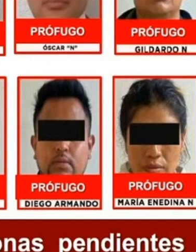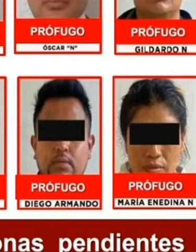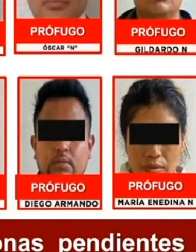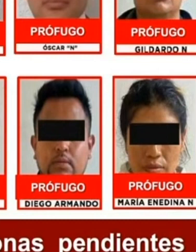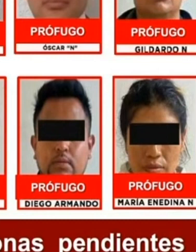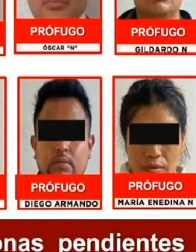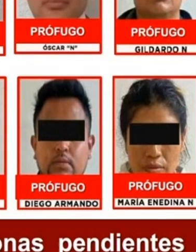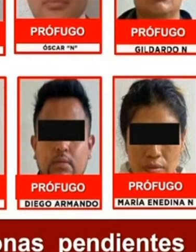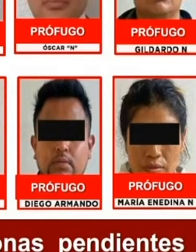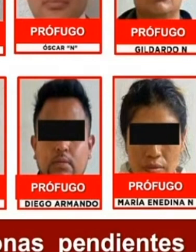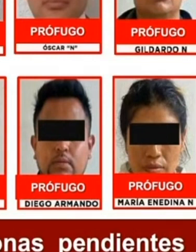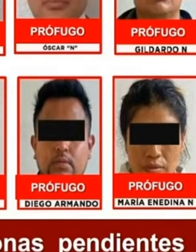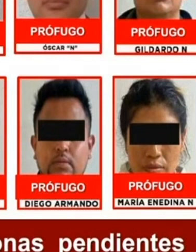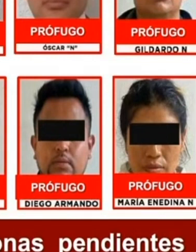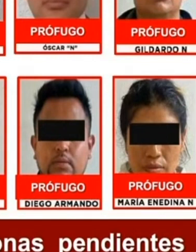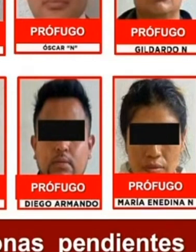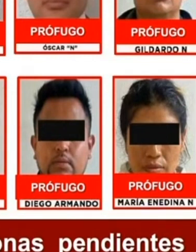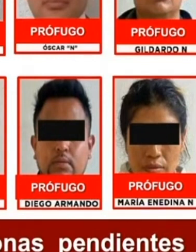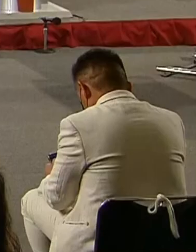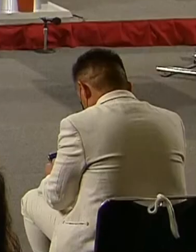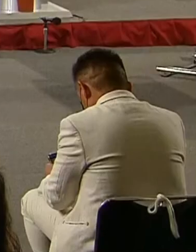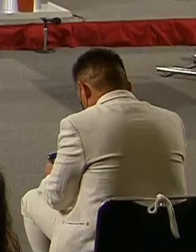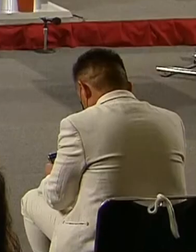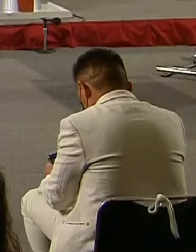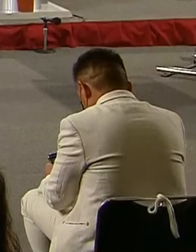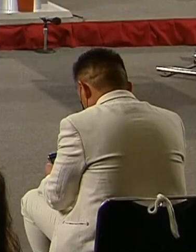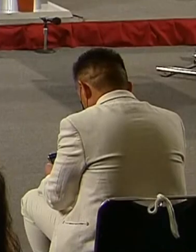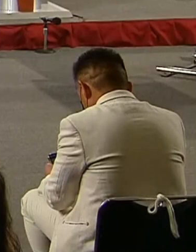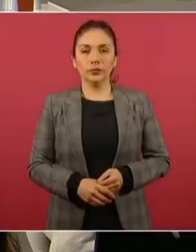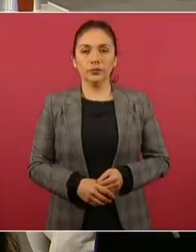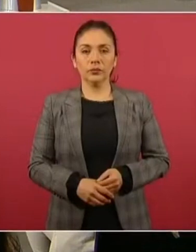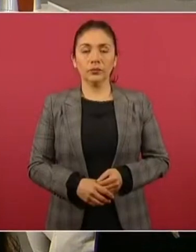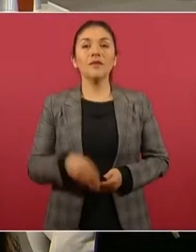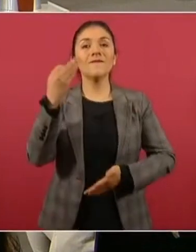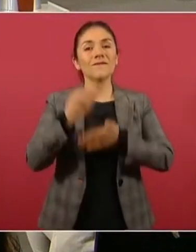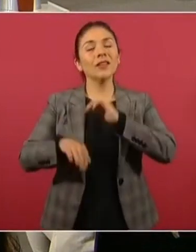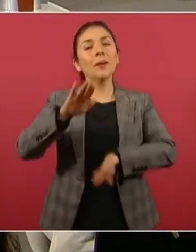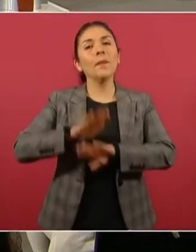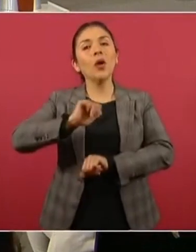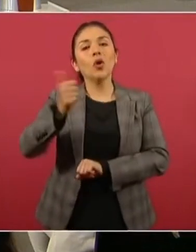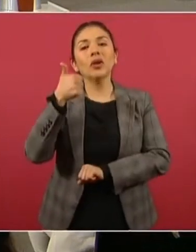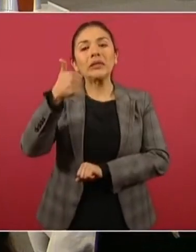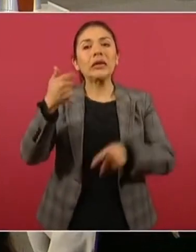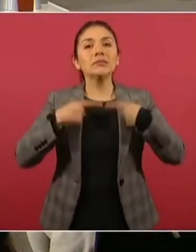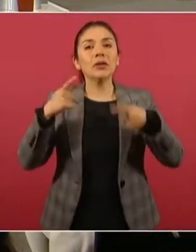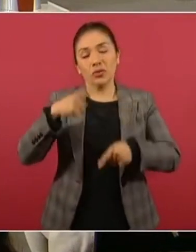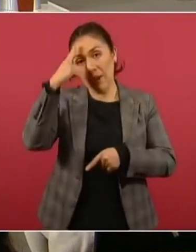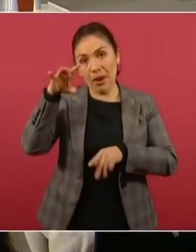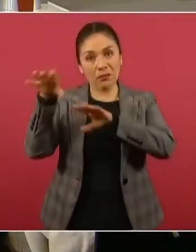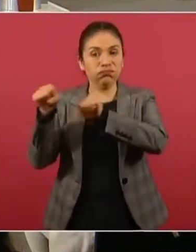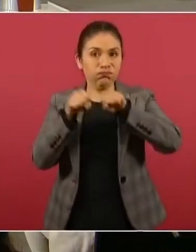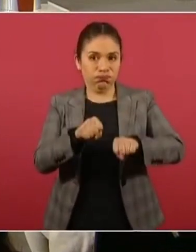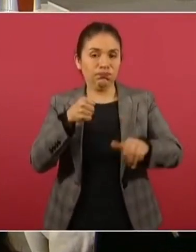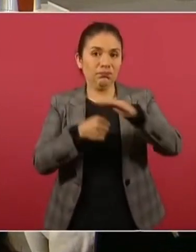aprehensión más en contra de estos elementos que indebidamente cometieron ilícitos penales. Siguiente.